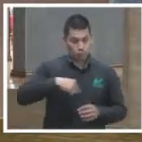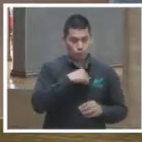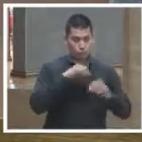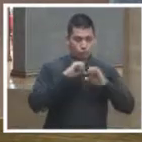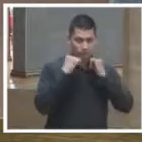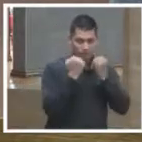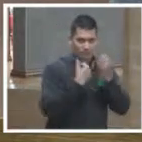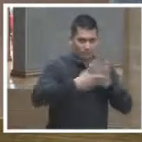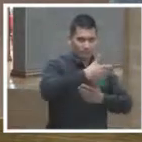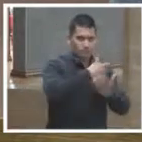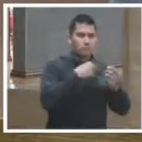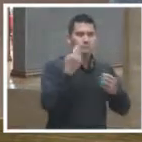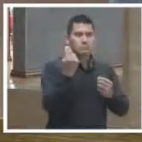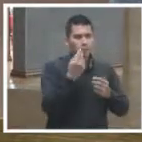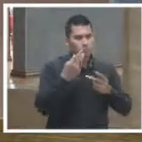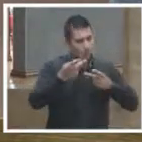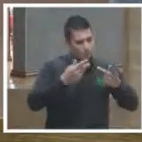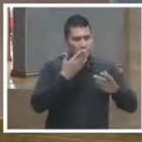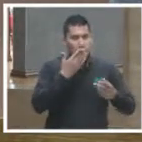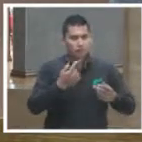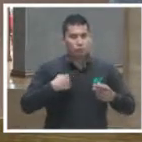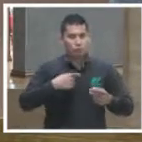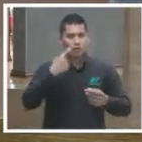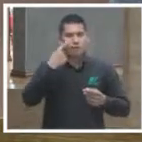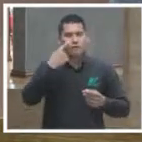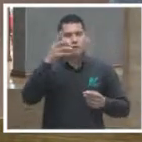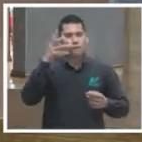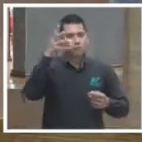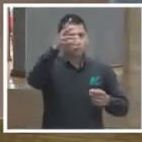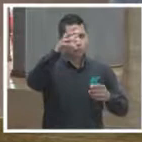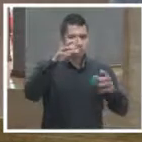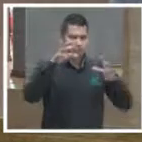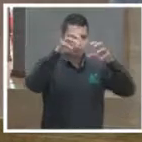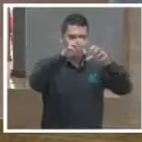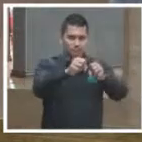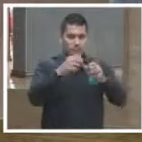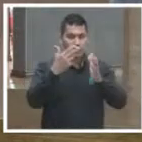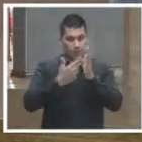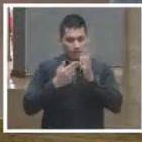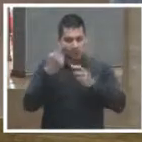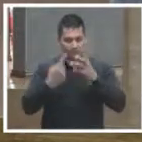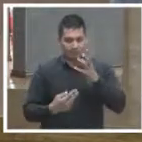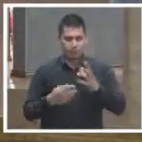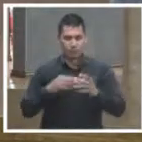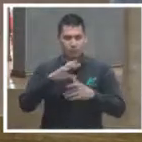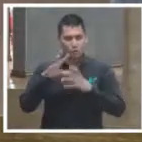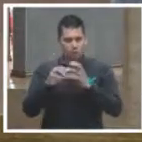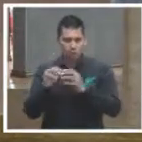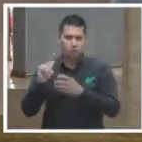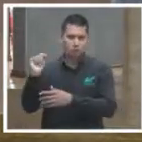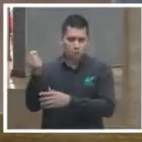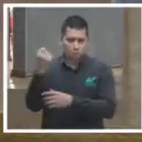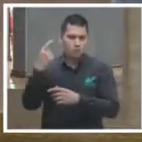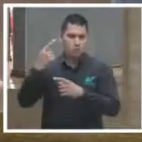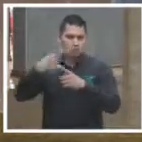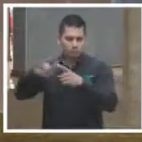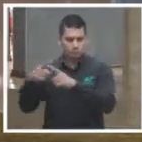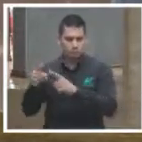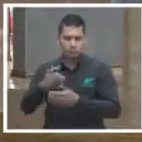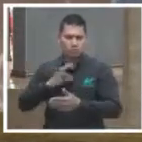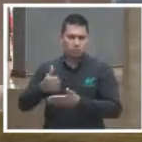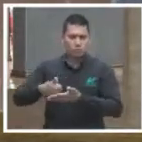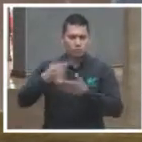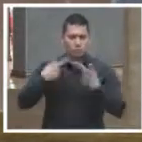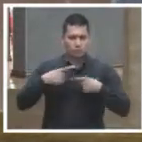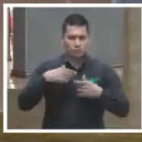y discutir hacia el futuro cómo todas estas herramientas pueden contribuir a mejorar la calidad de